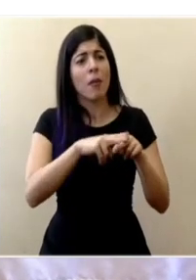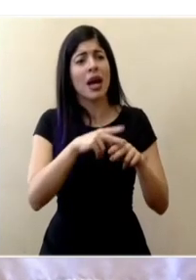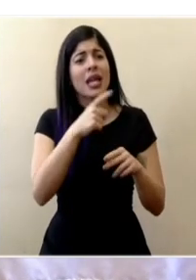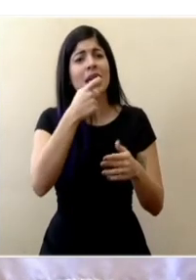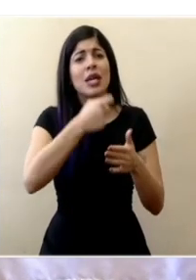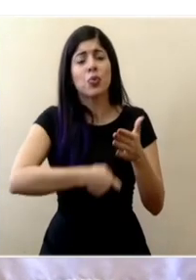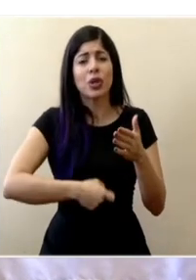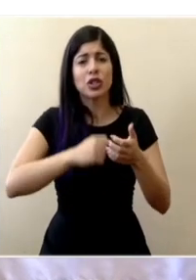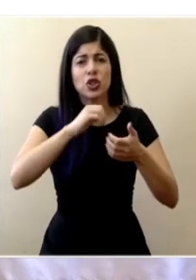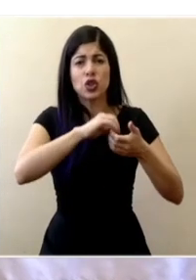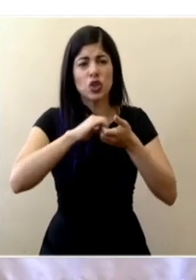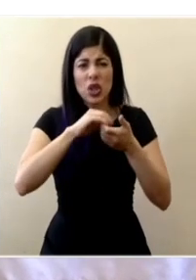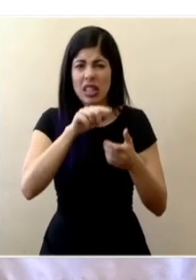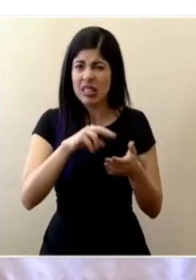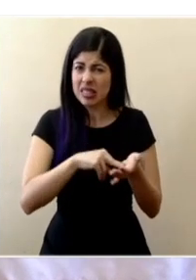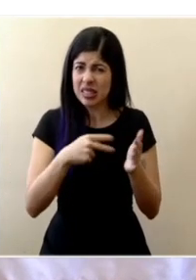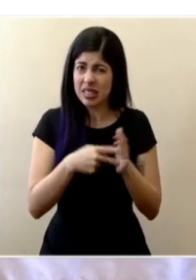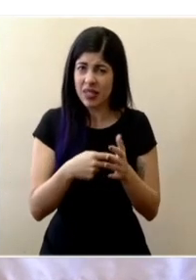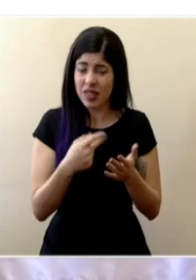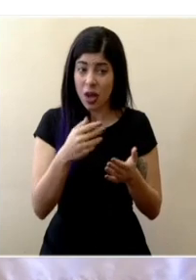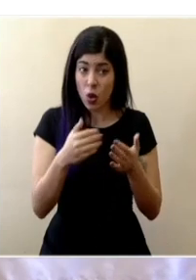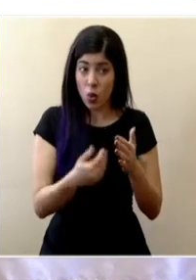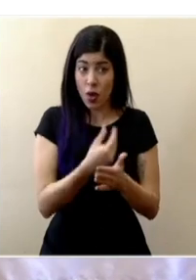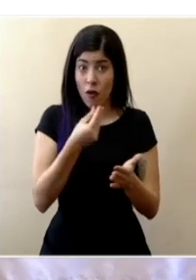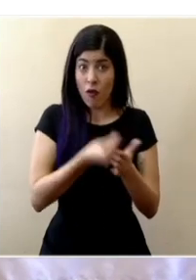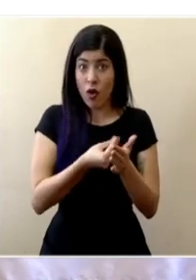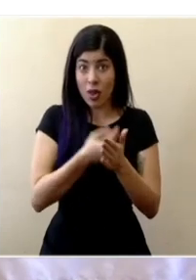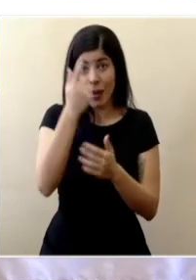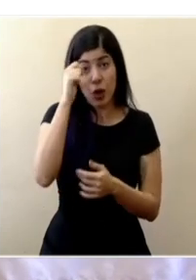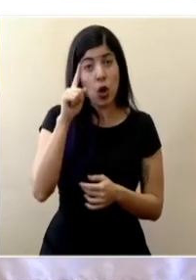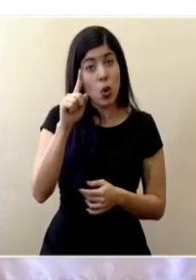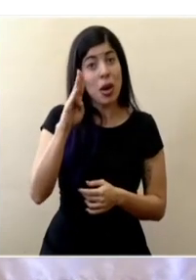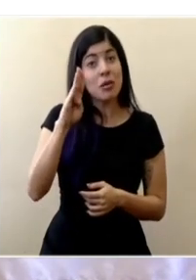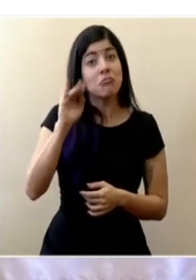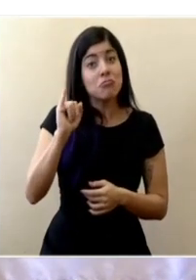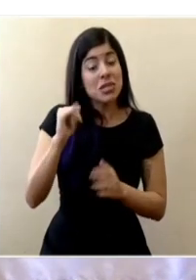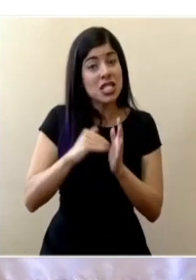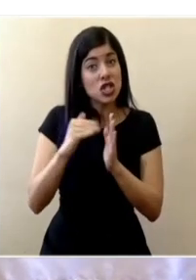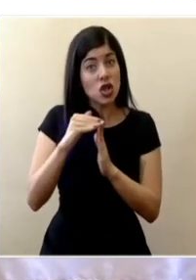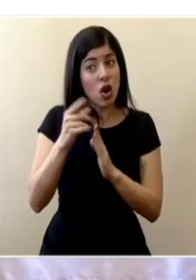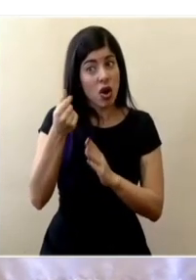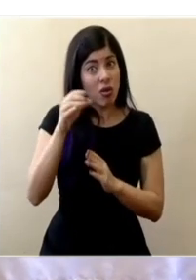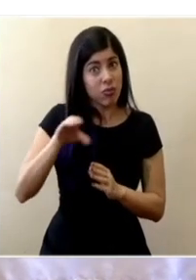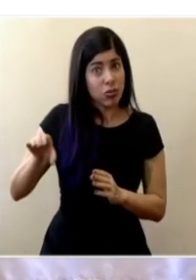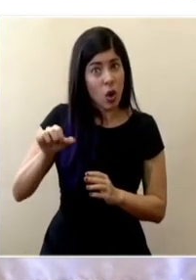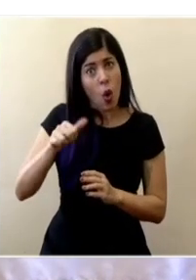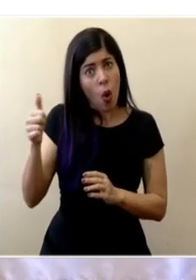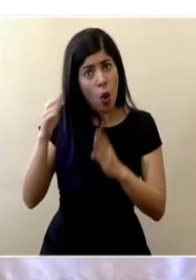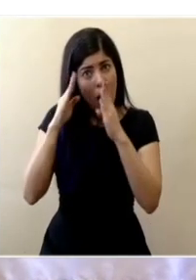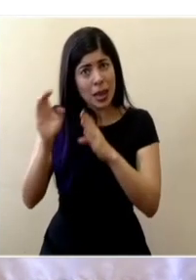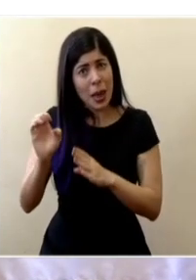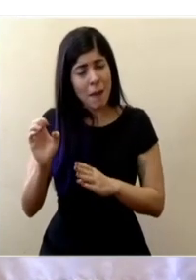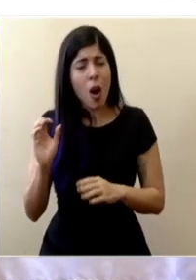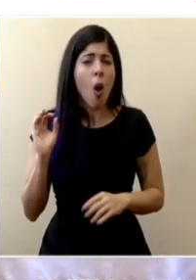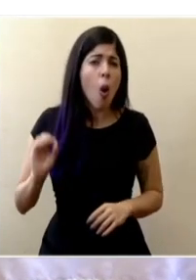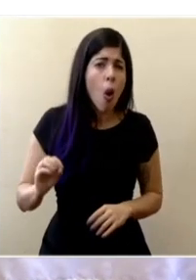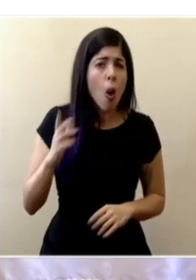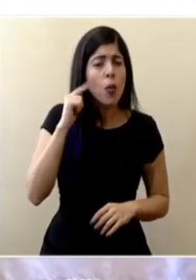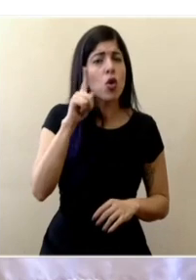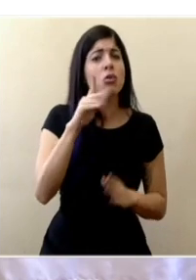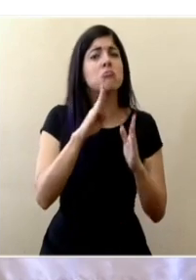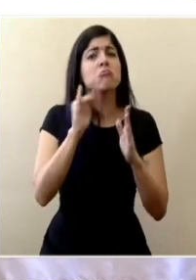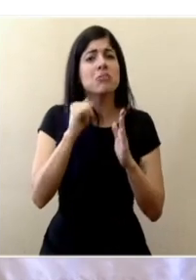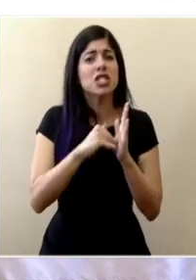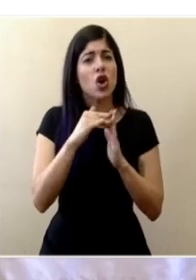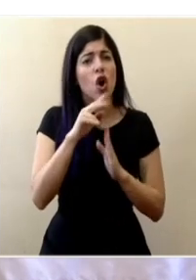que tiene ese mismo fin se pide esta nueva fuente de recursos porque el billón de colones se va a destinar a otros rubros de atención de la emergencia o es porque el billón de